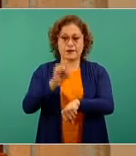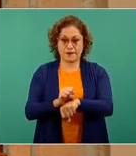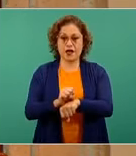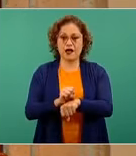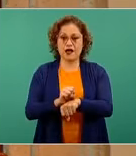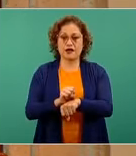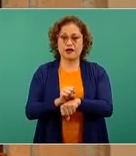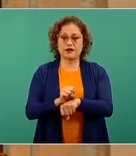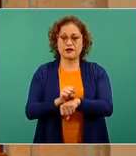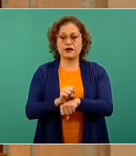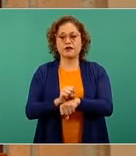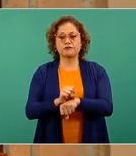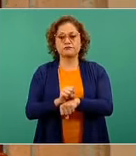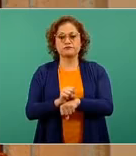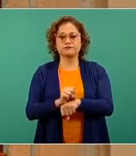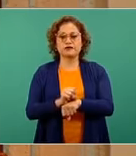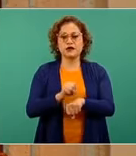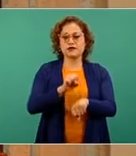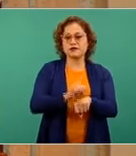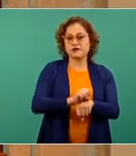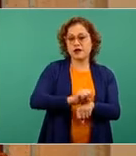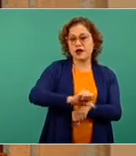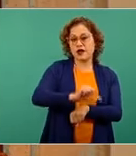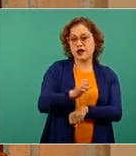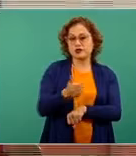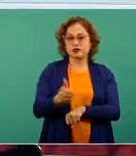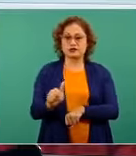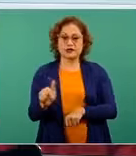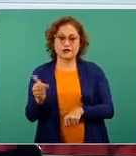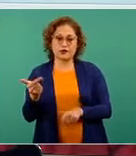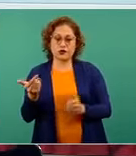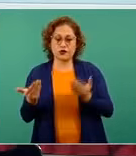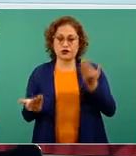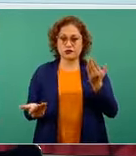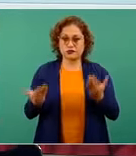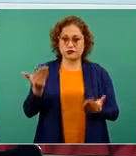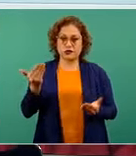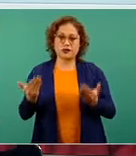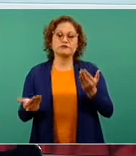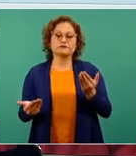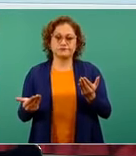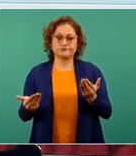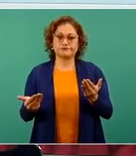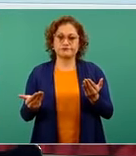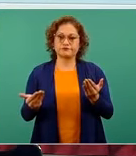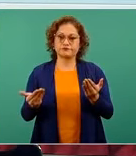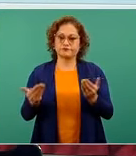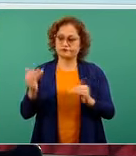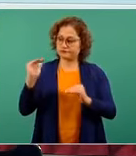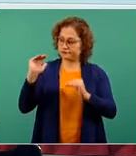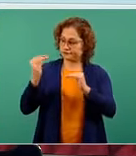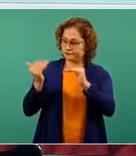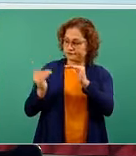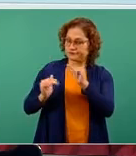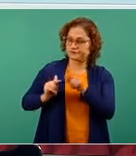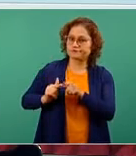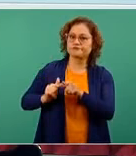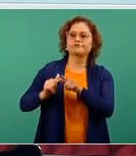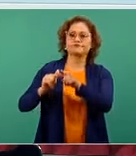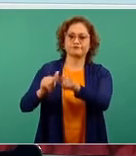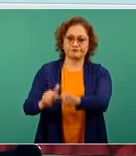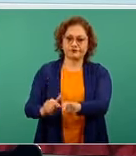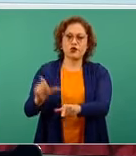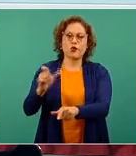entre la 11 y la 12, con lo que se sigue obviamente reforzando la tendencia descendente que vemos desde inicios